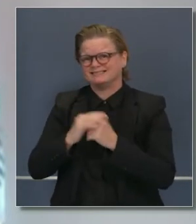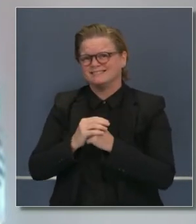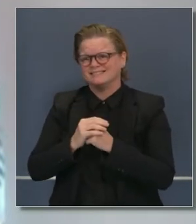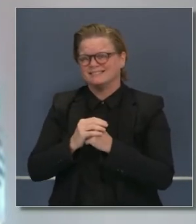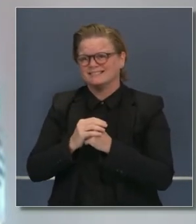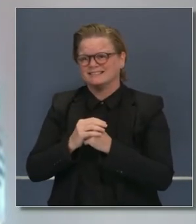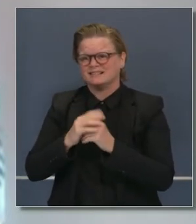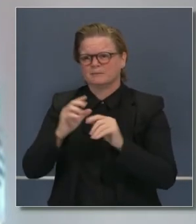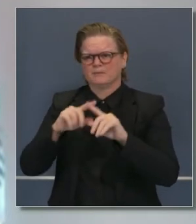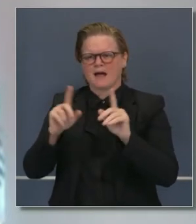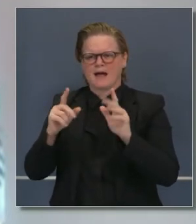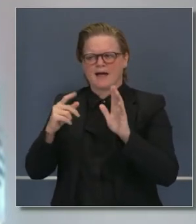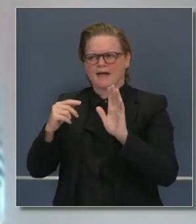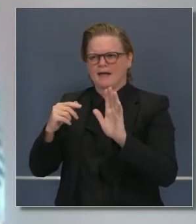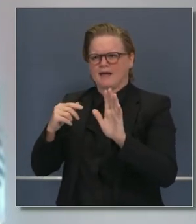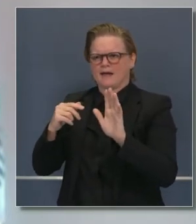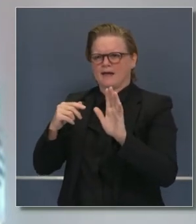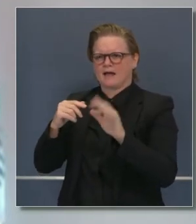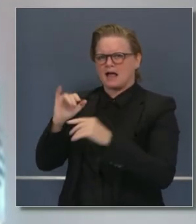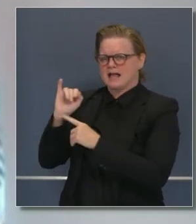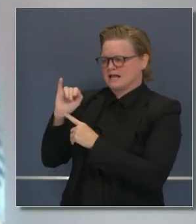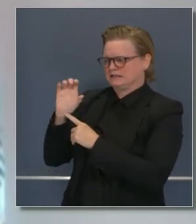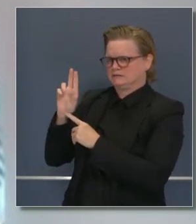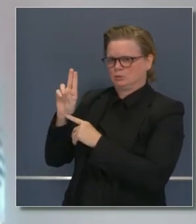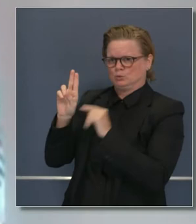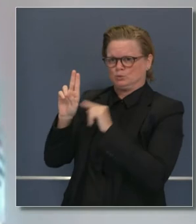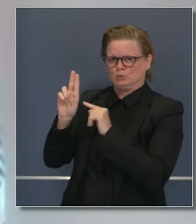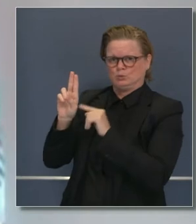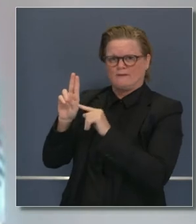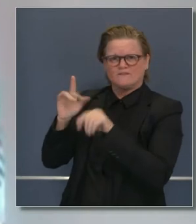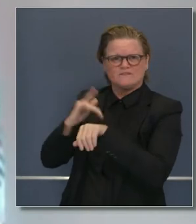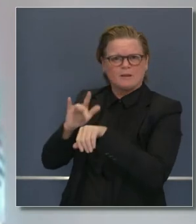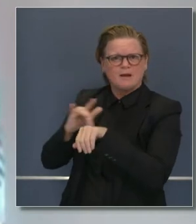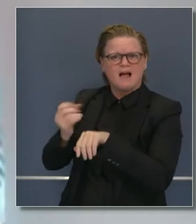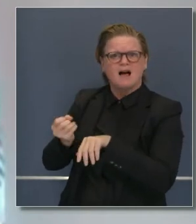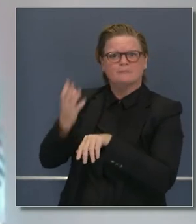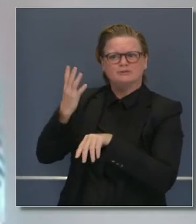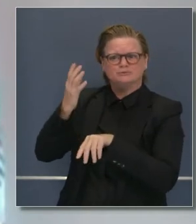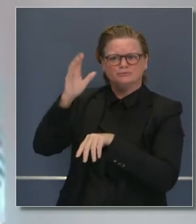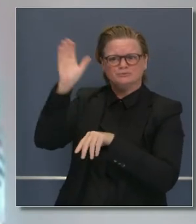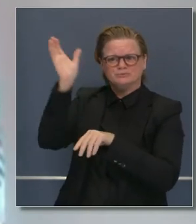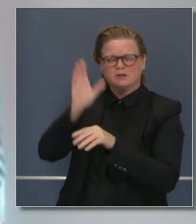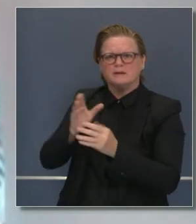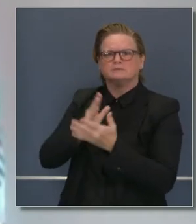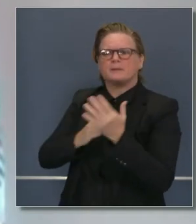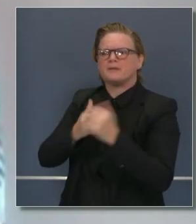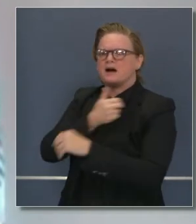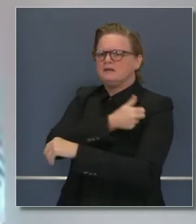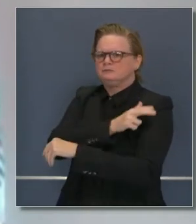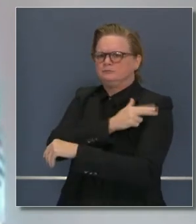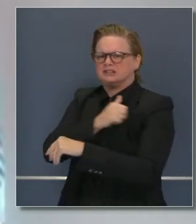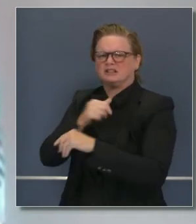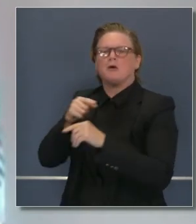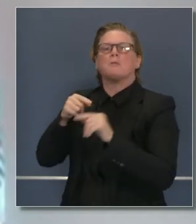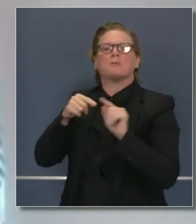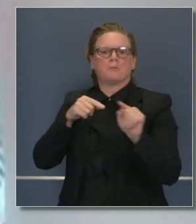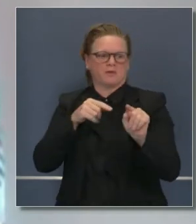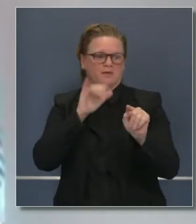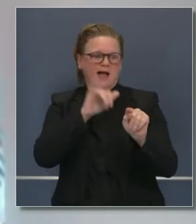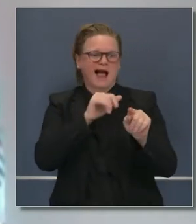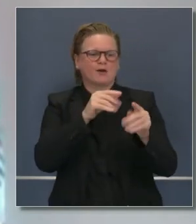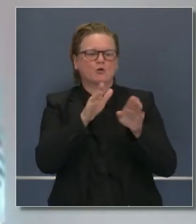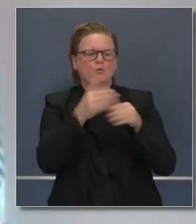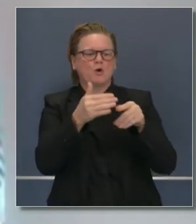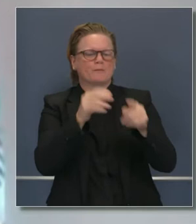proyectada de unidades de cuidados intensivos. Los hospitales tienen la capacidad de aumentar su capacidad de camas en unidades